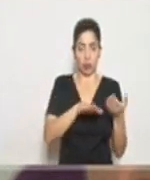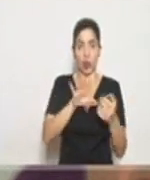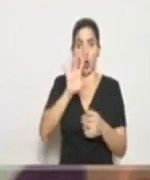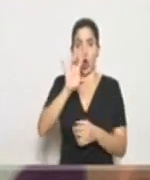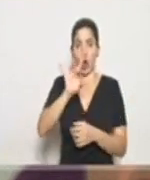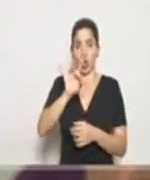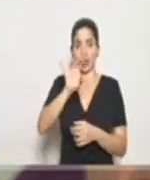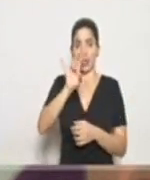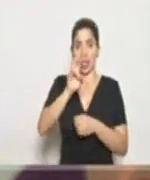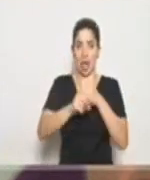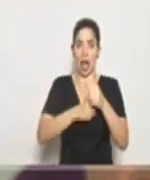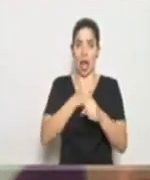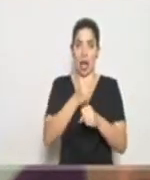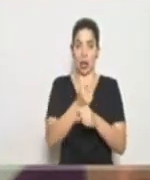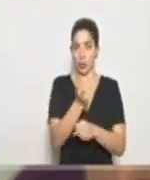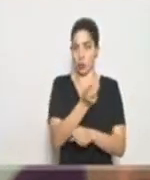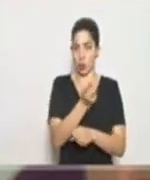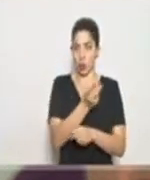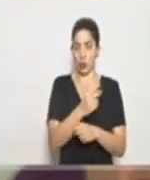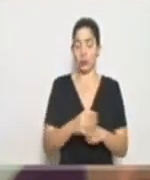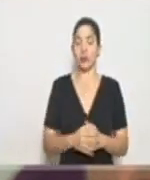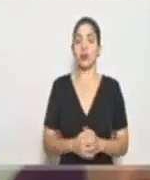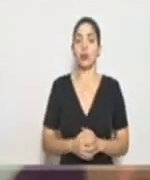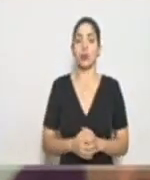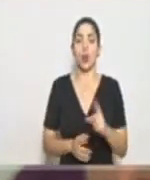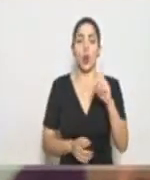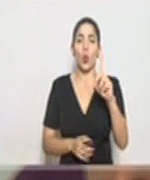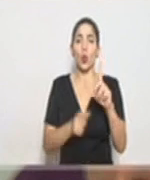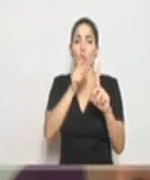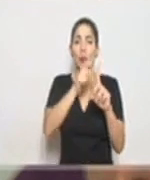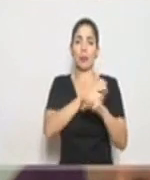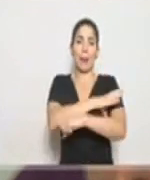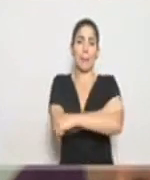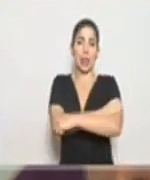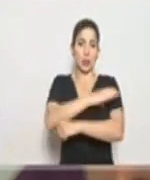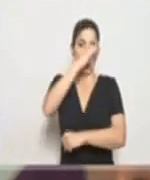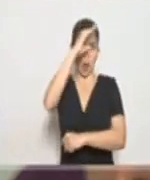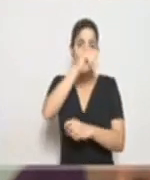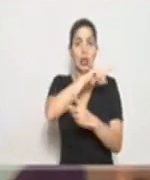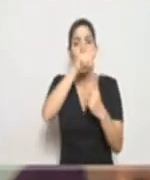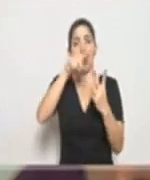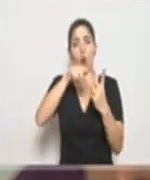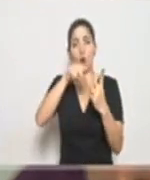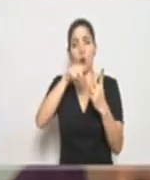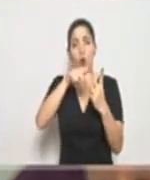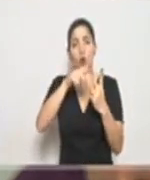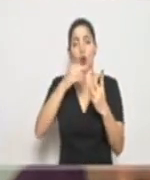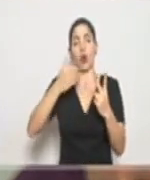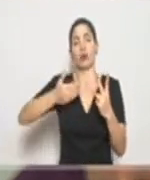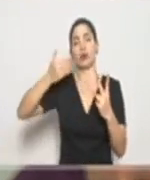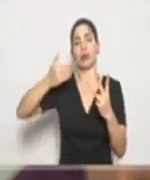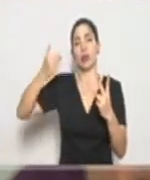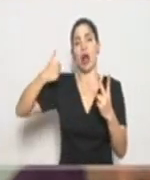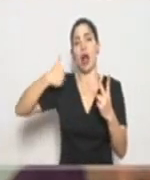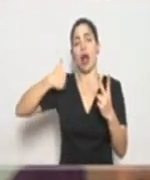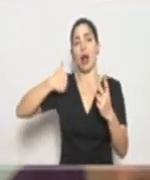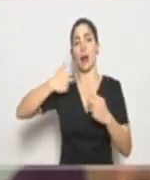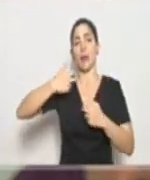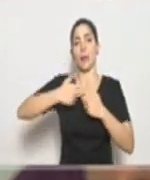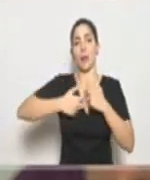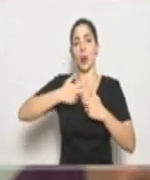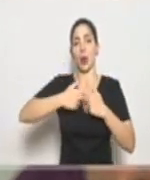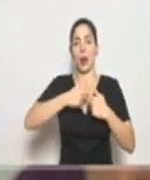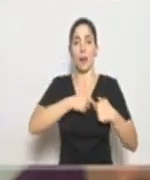años, ambos. Uno de ellos padecía de presión alta y el otro tenía un antecedente de